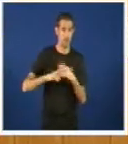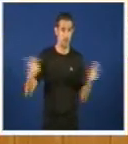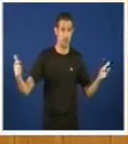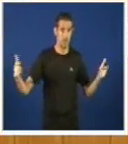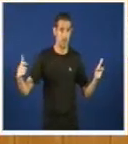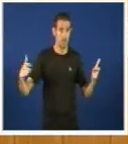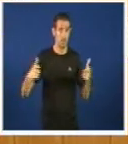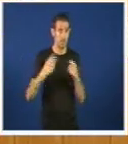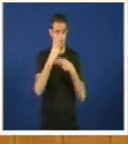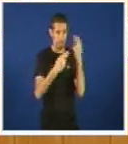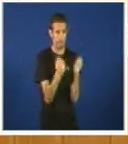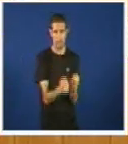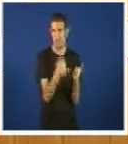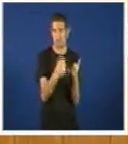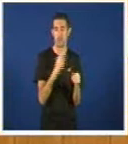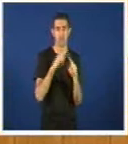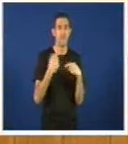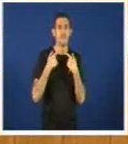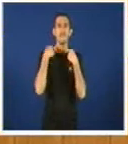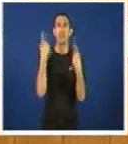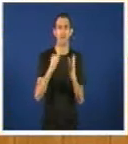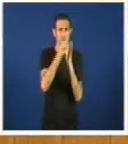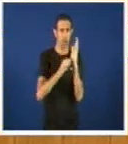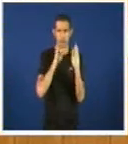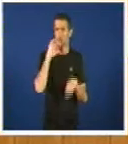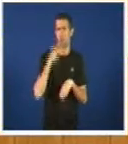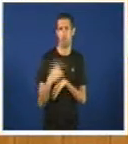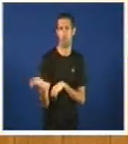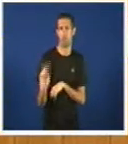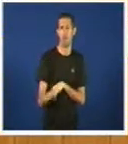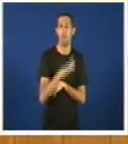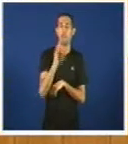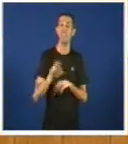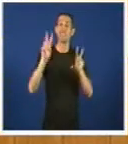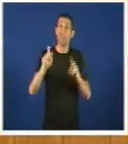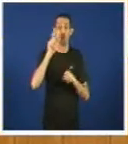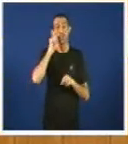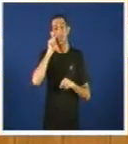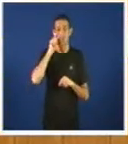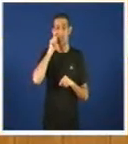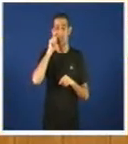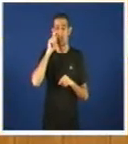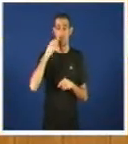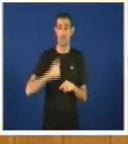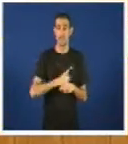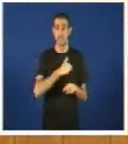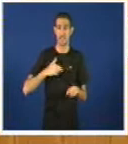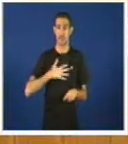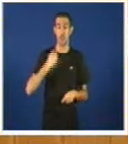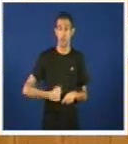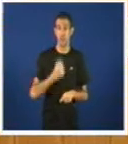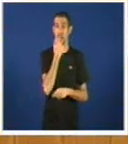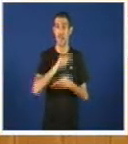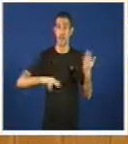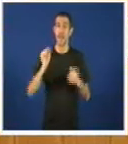perfectamente que hai un fracaso da programación que a nivel turístico Santiago de Compostela e Galiza no ano